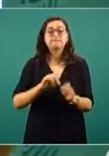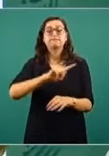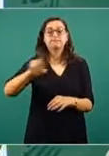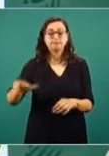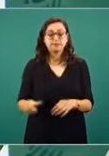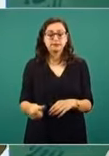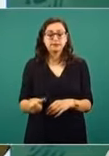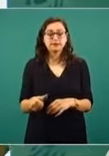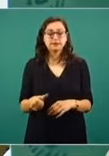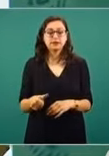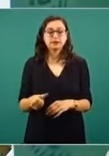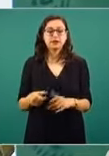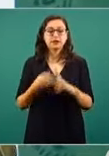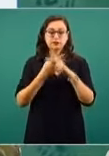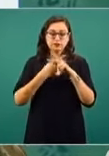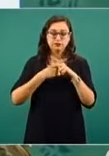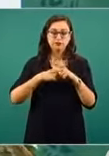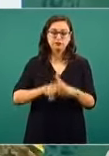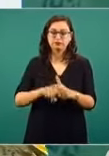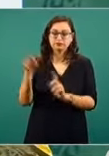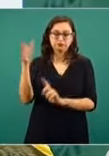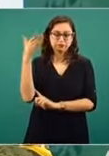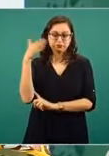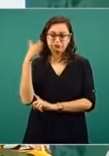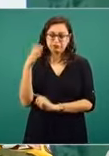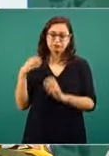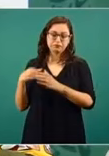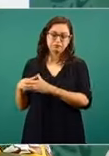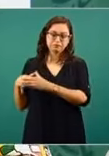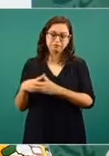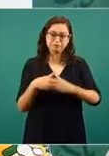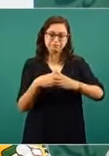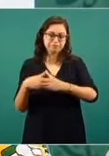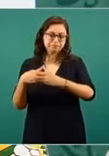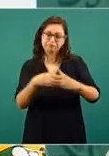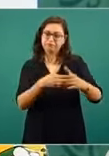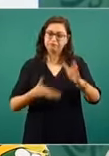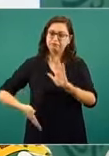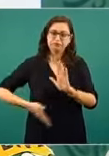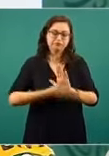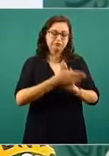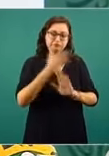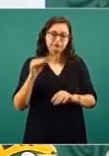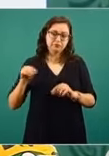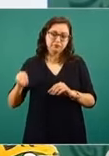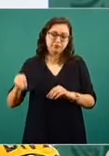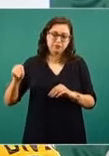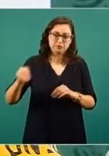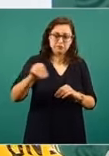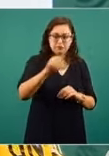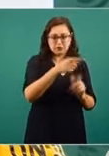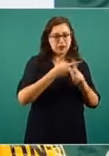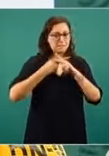de la ruta de las banderas. Ahí se llevará a cabo el